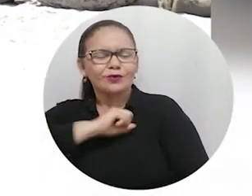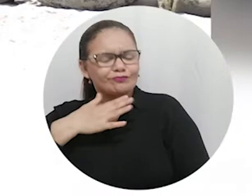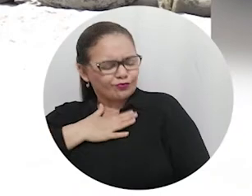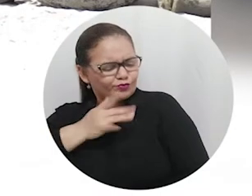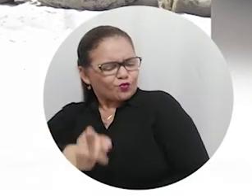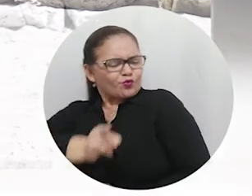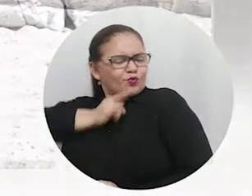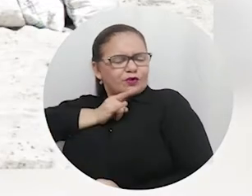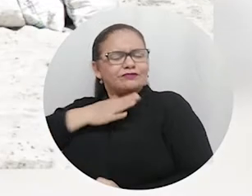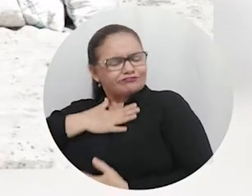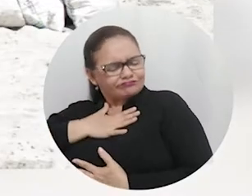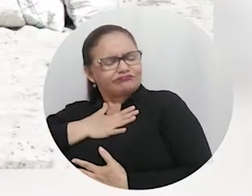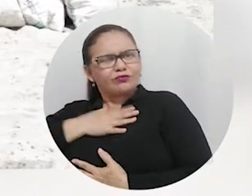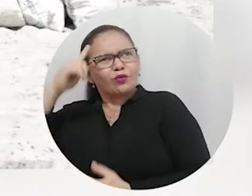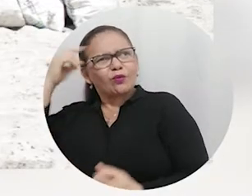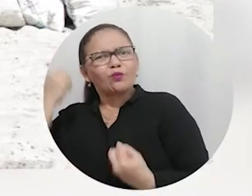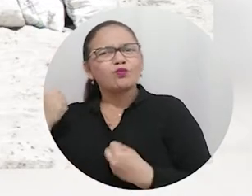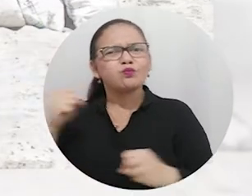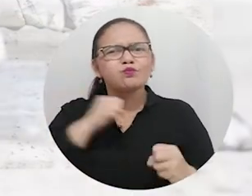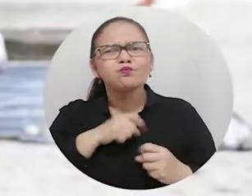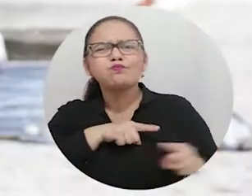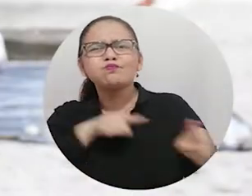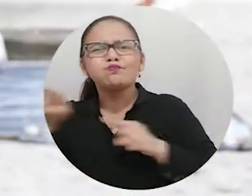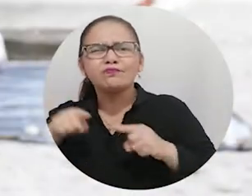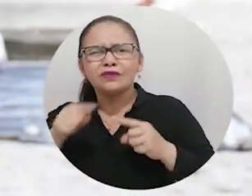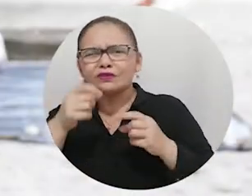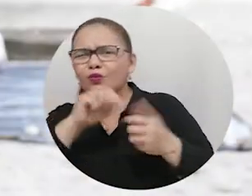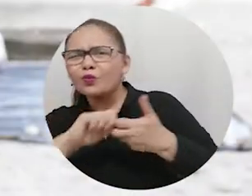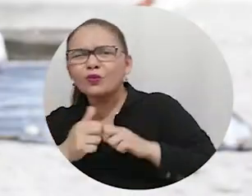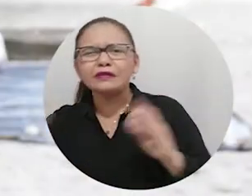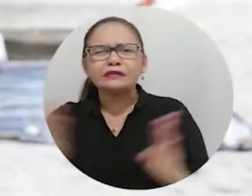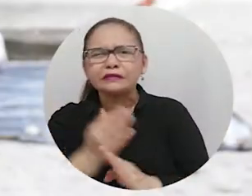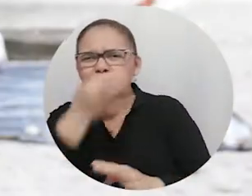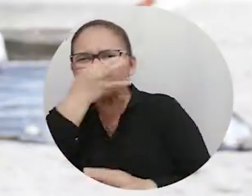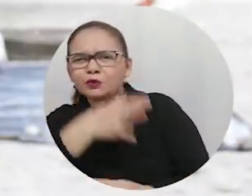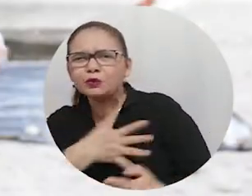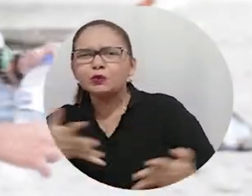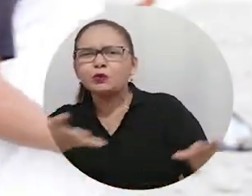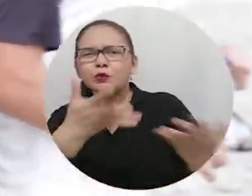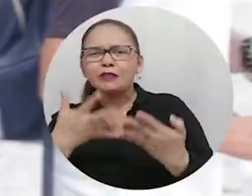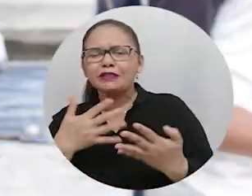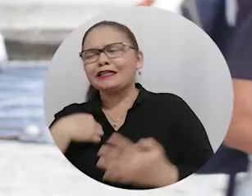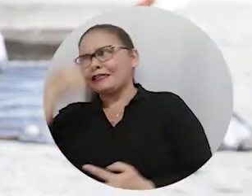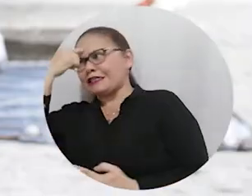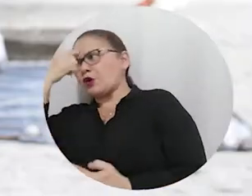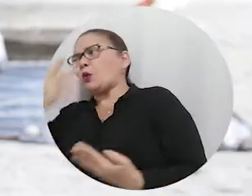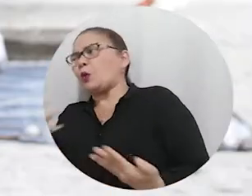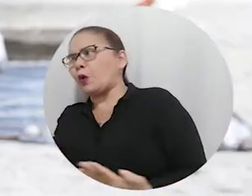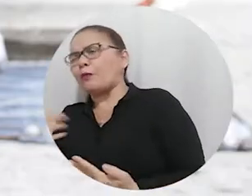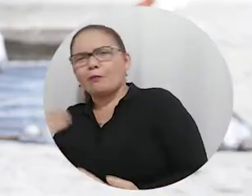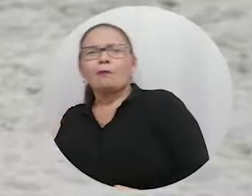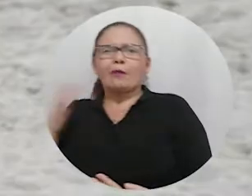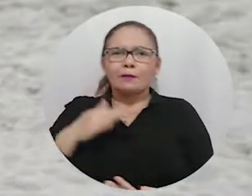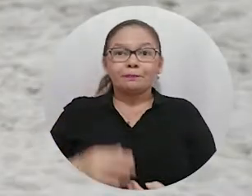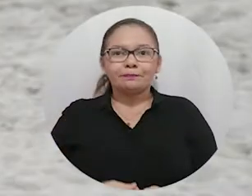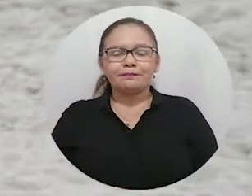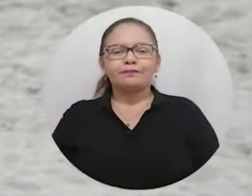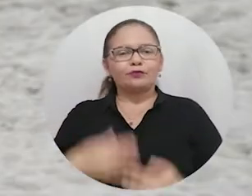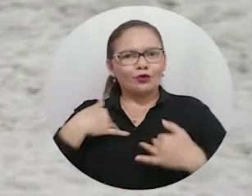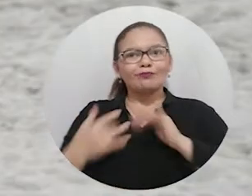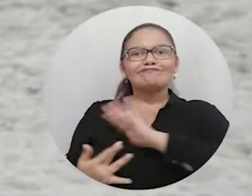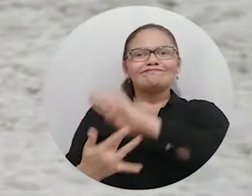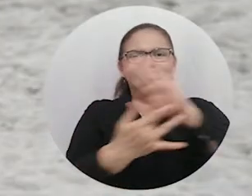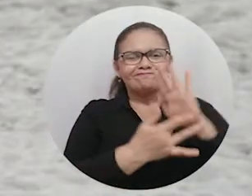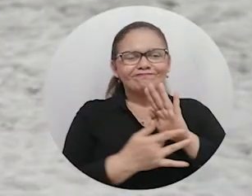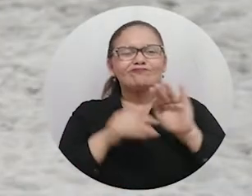nuestro sentido de pertenencia pues nos hace preocuparnos por las problemáticas que atañen a la ciudad, que atañen al departamento. El mensaje